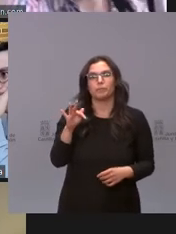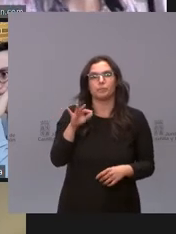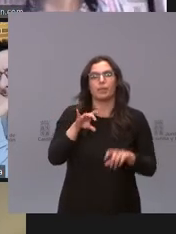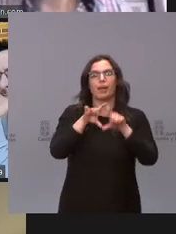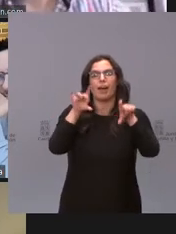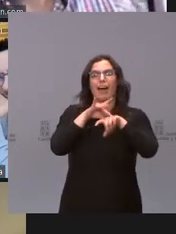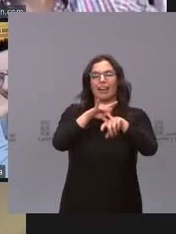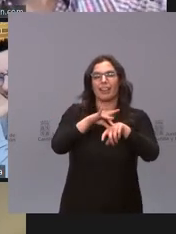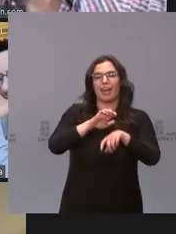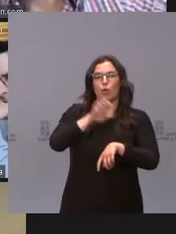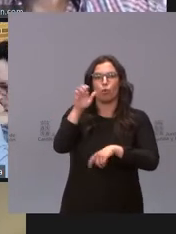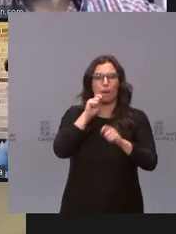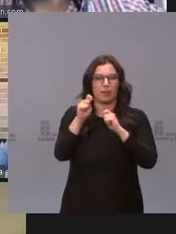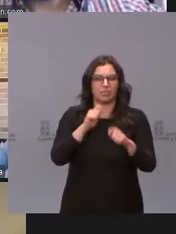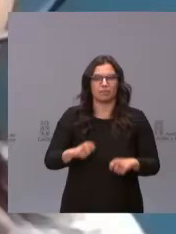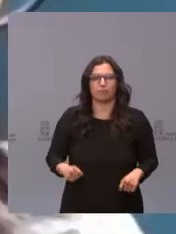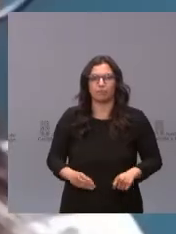Europa Press. Sonia, buenos días.